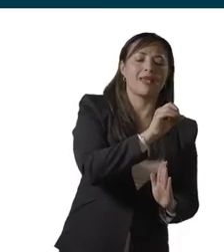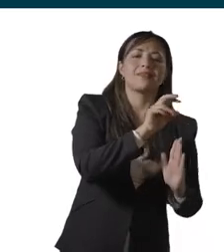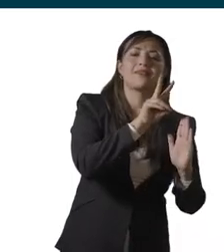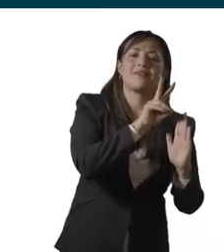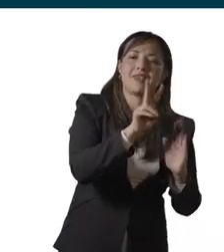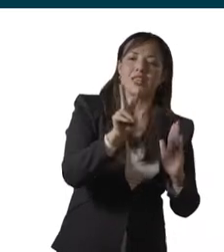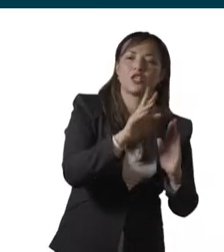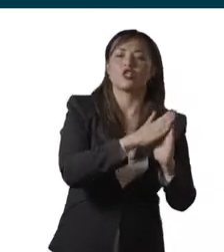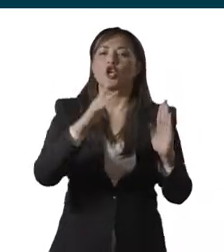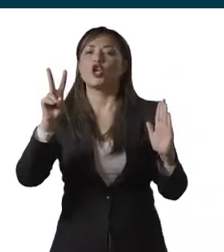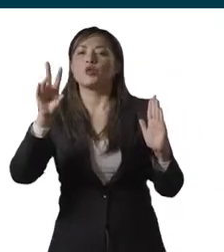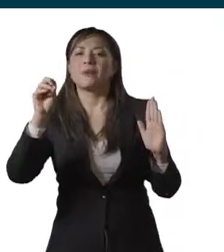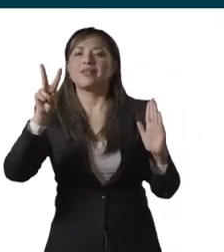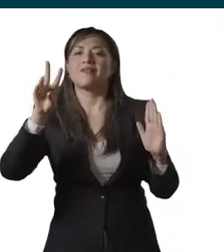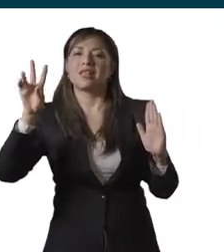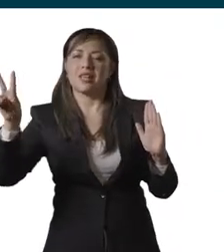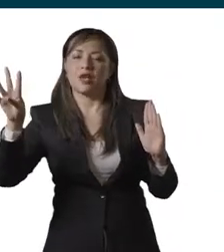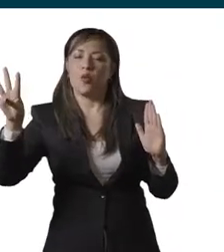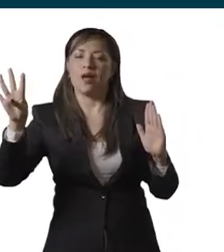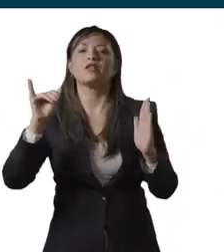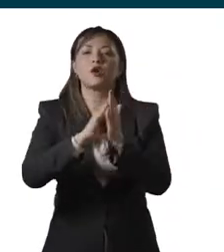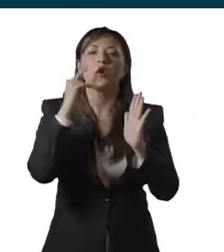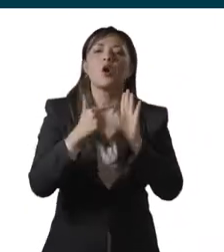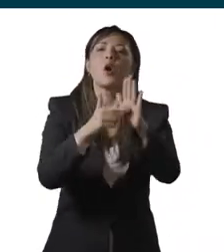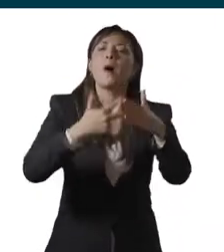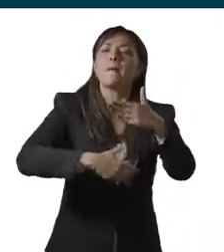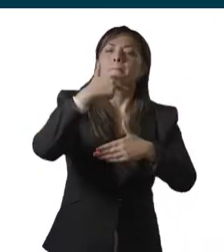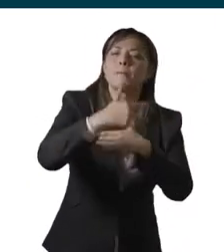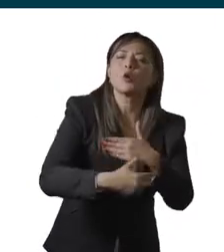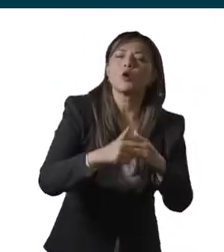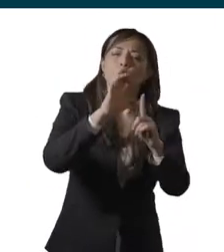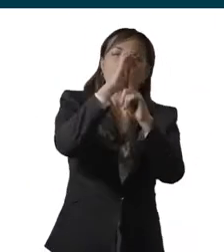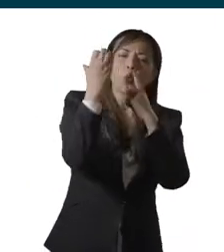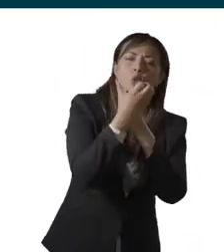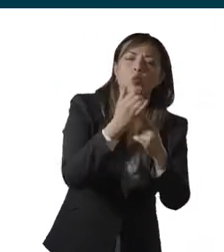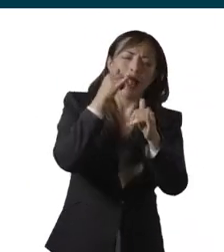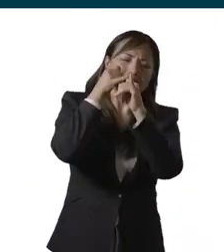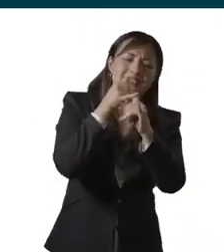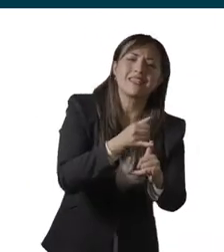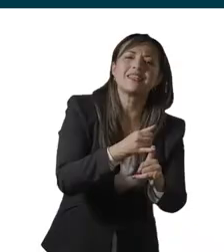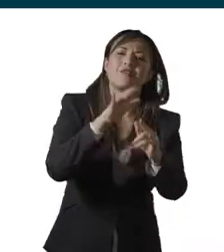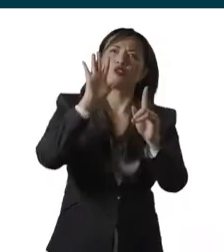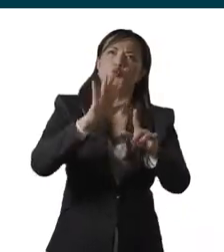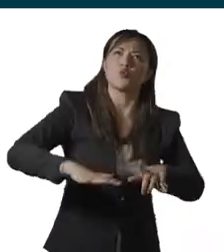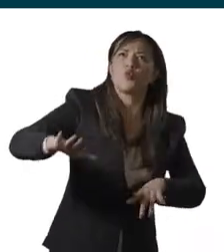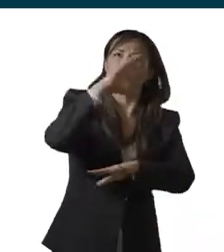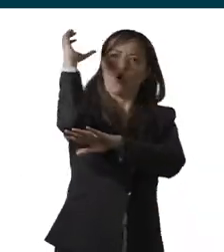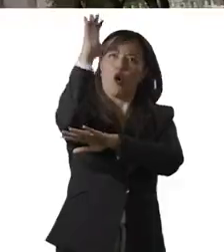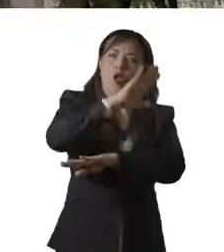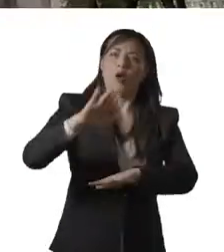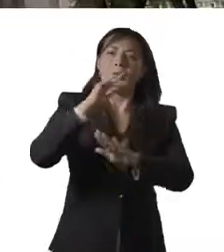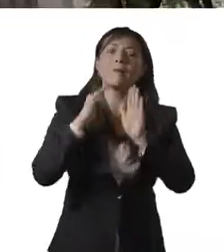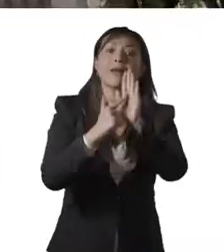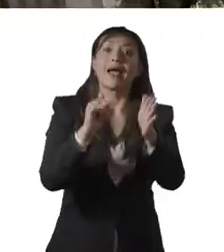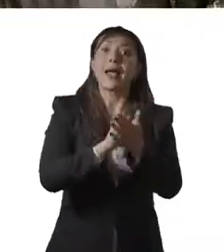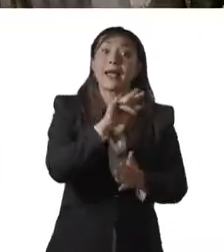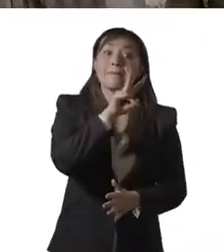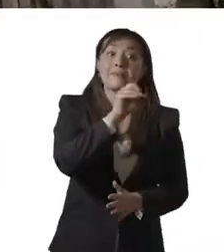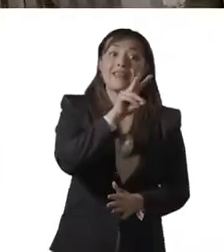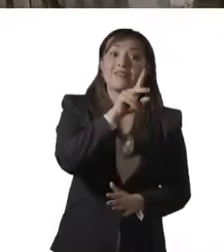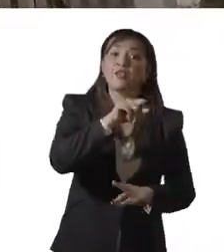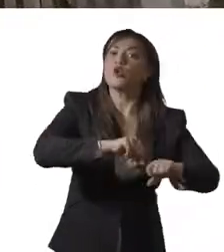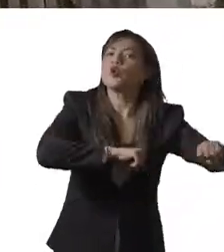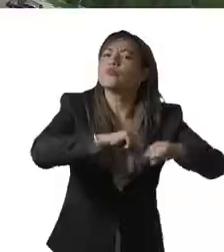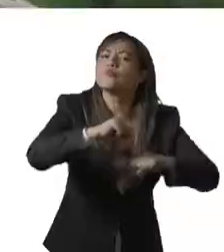de Desarrollo 2022-2024, Proyecto Cultural, Científico y Colectivo de Nación. En el